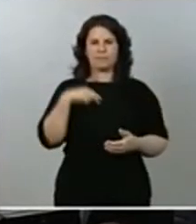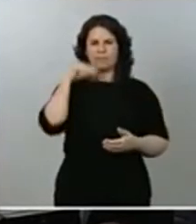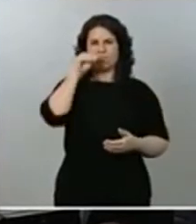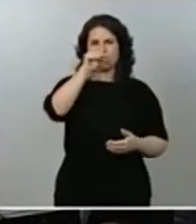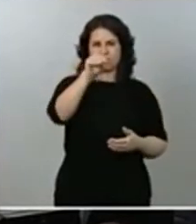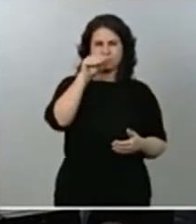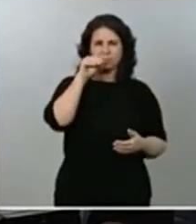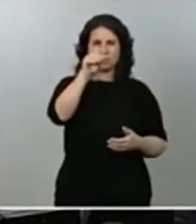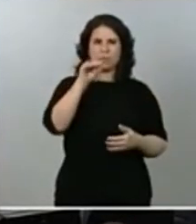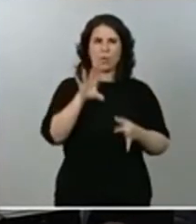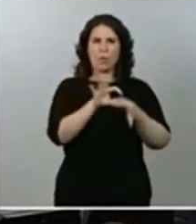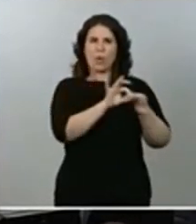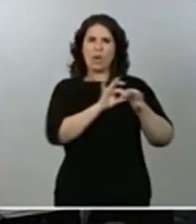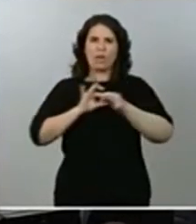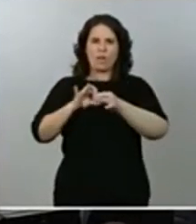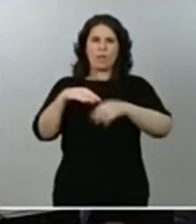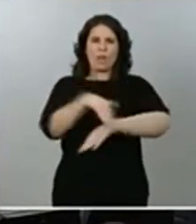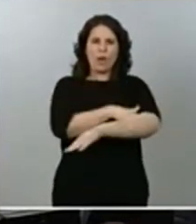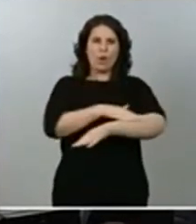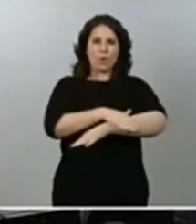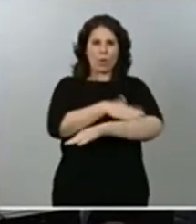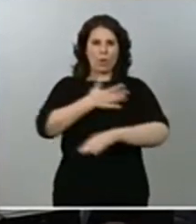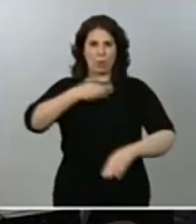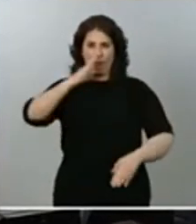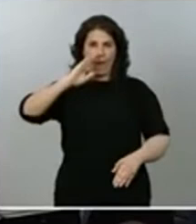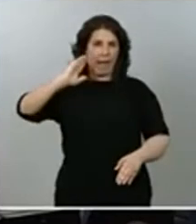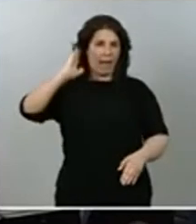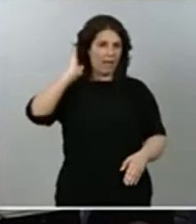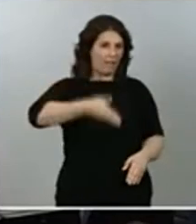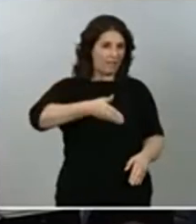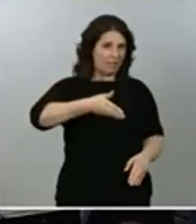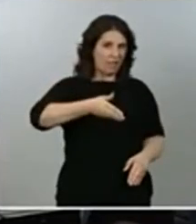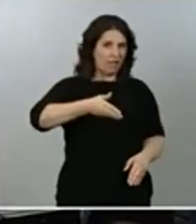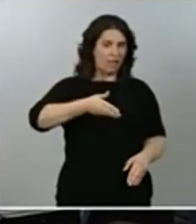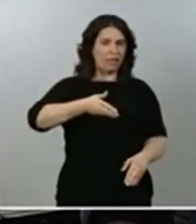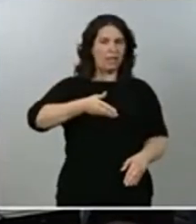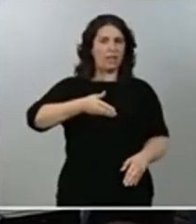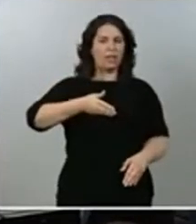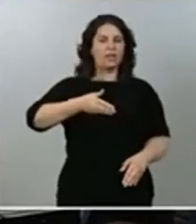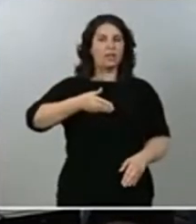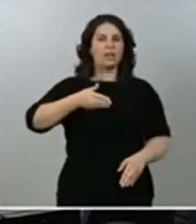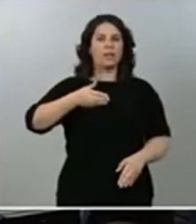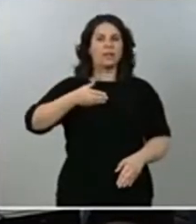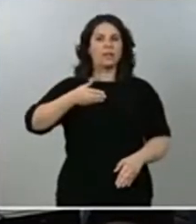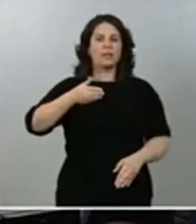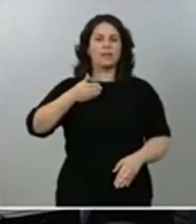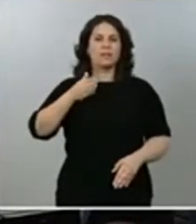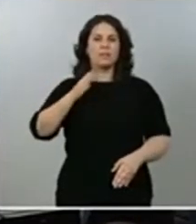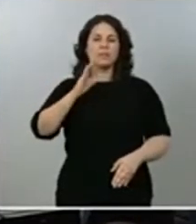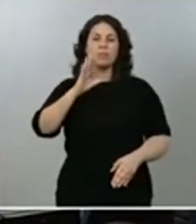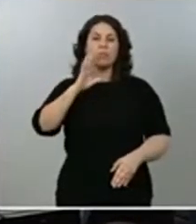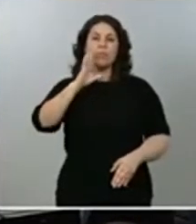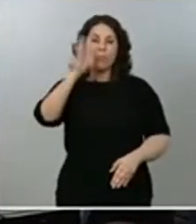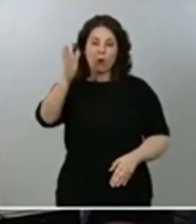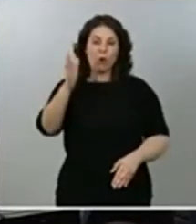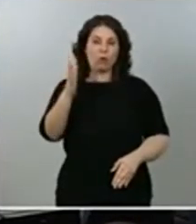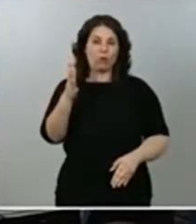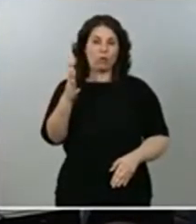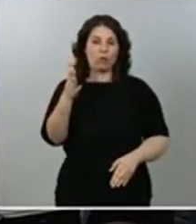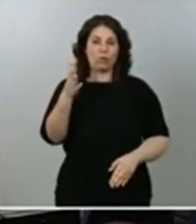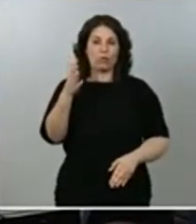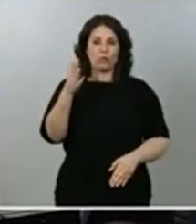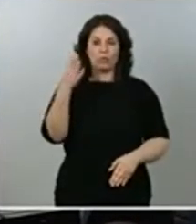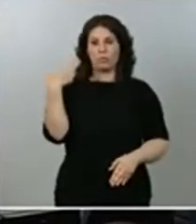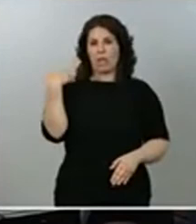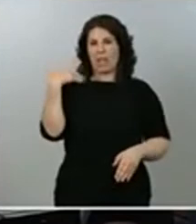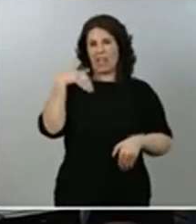de gobierno, si puede verse afectada o no, en la medida en que Podemos se ha llevado un enorme batacazo en las urnas, sobre